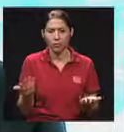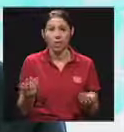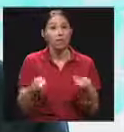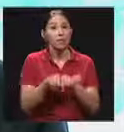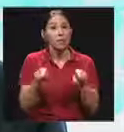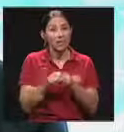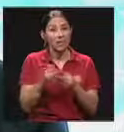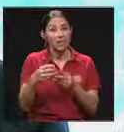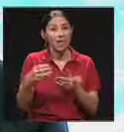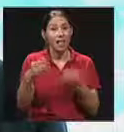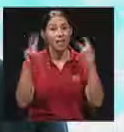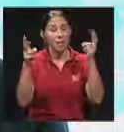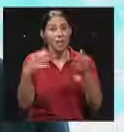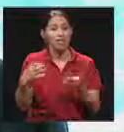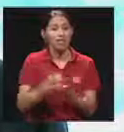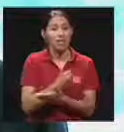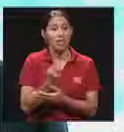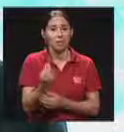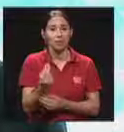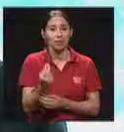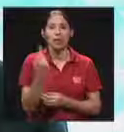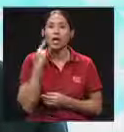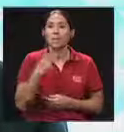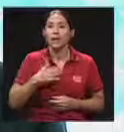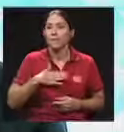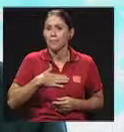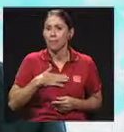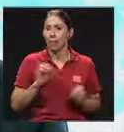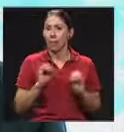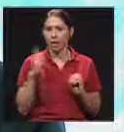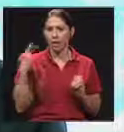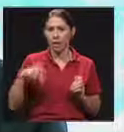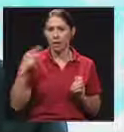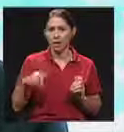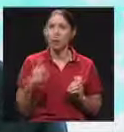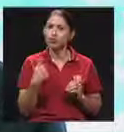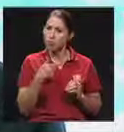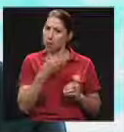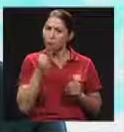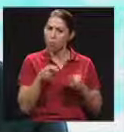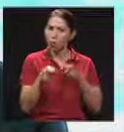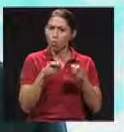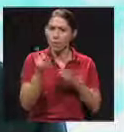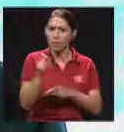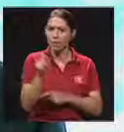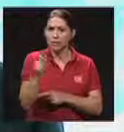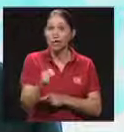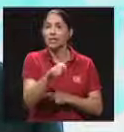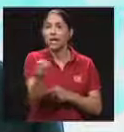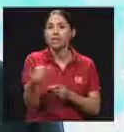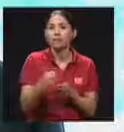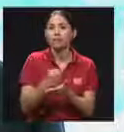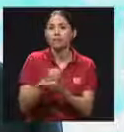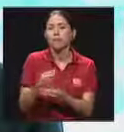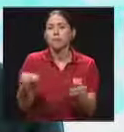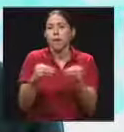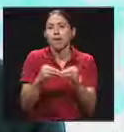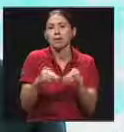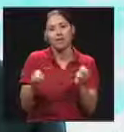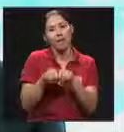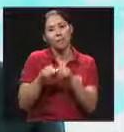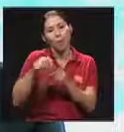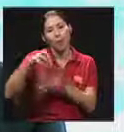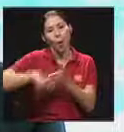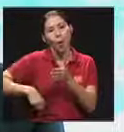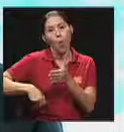Entre estas distancias está el tema de los rendimientos, o a me conviene más, para un nuevo nivel de riesgo, tener o estar en una operadora que tiene la mayor rentabilidad, y la última es la que me